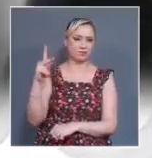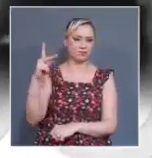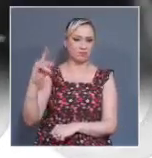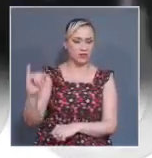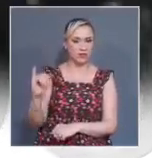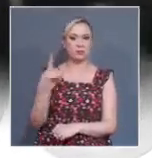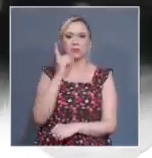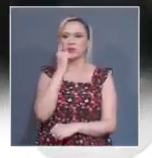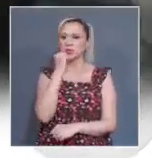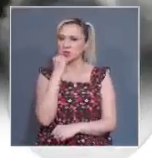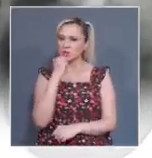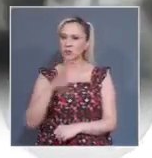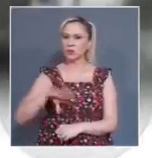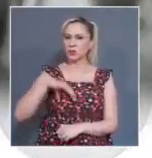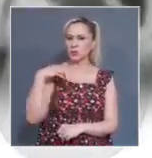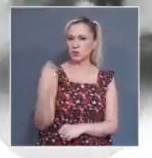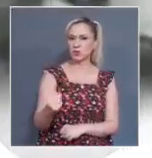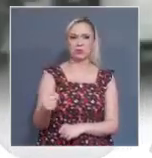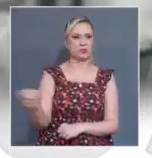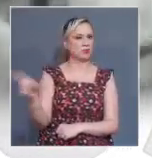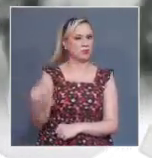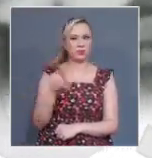no tiene nada por el que votar.